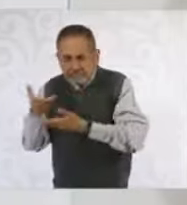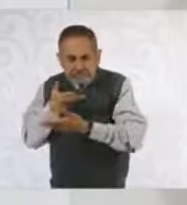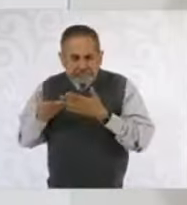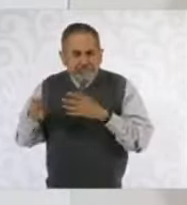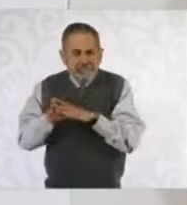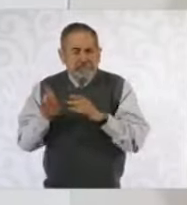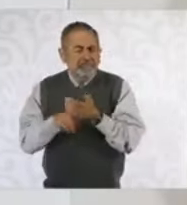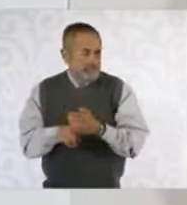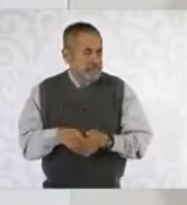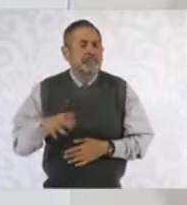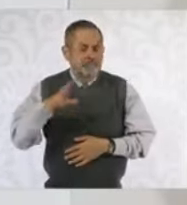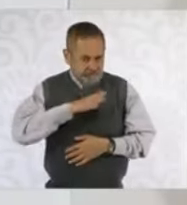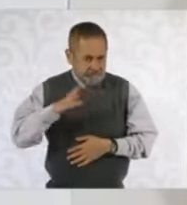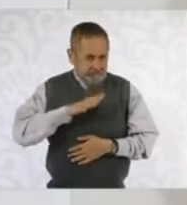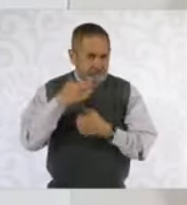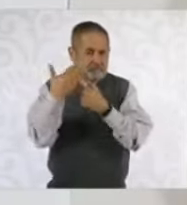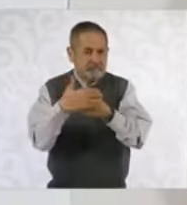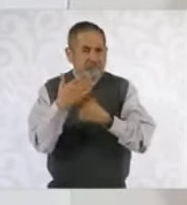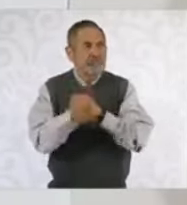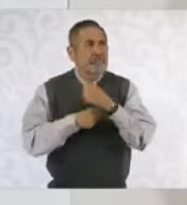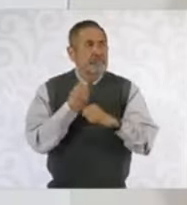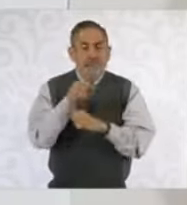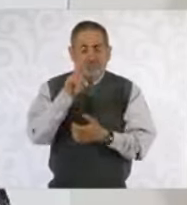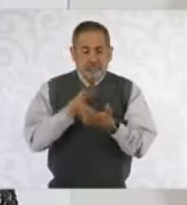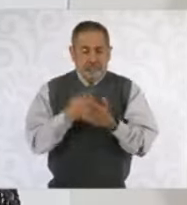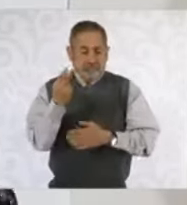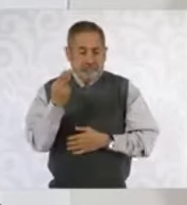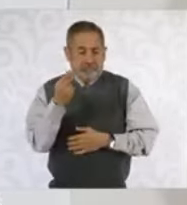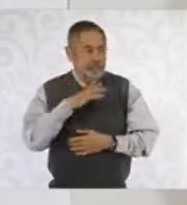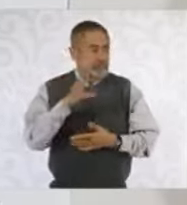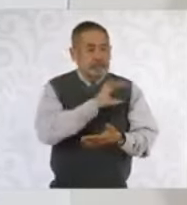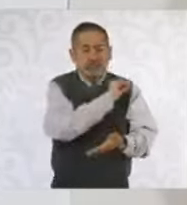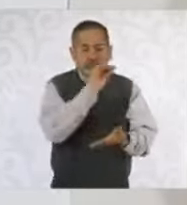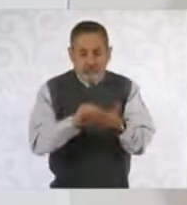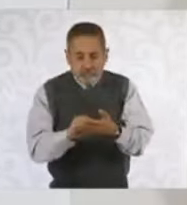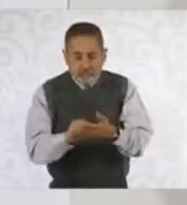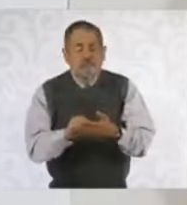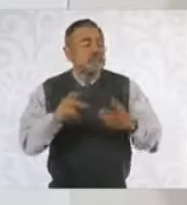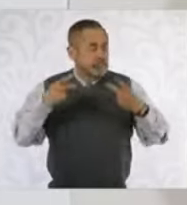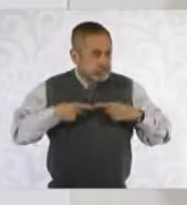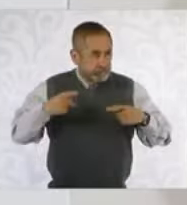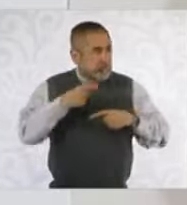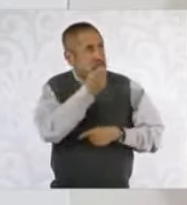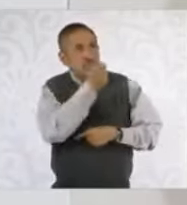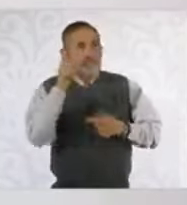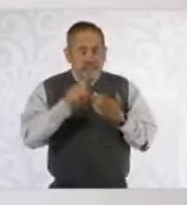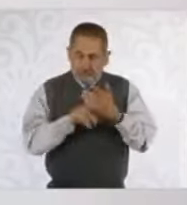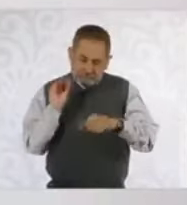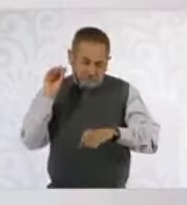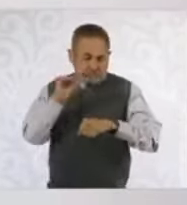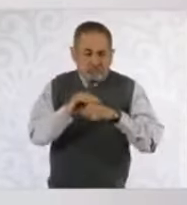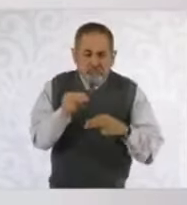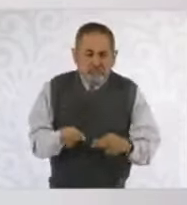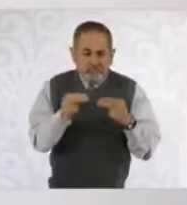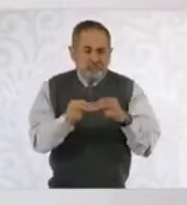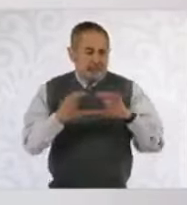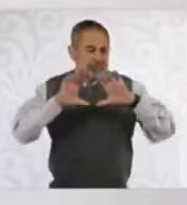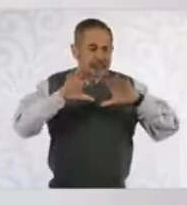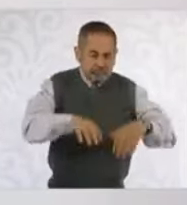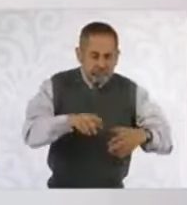para México en el 2025, hay un portafolio de inversiones, se está trabajando con